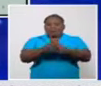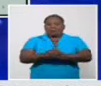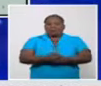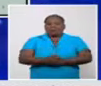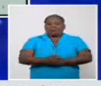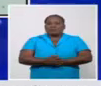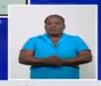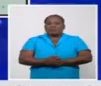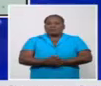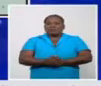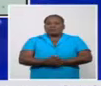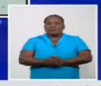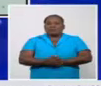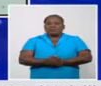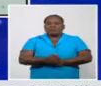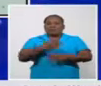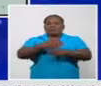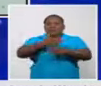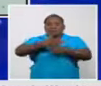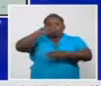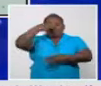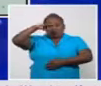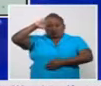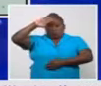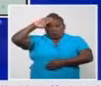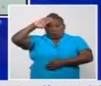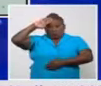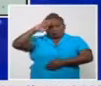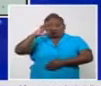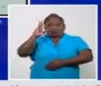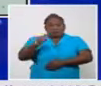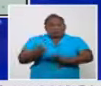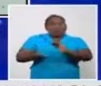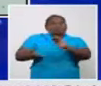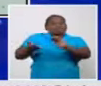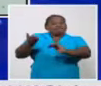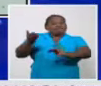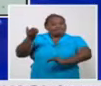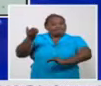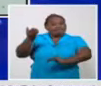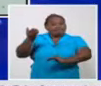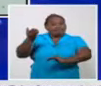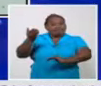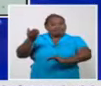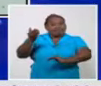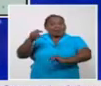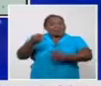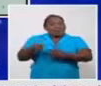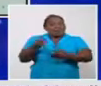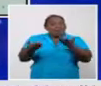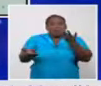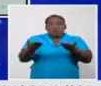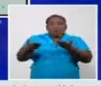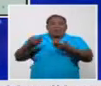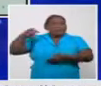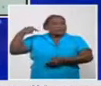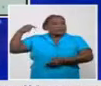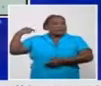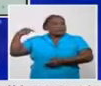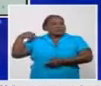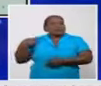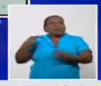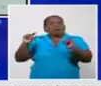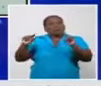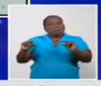Santiago de Cuba todavía con una cifra elevada aunque inferior a días anteriores 77